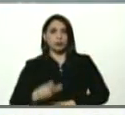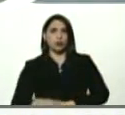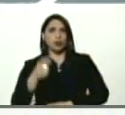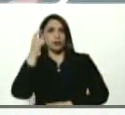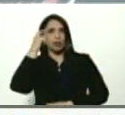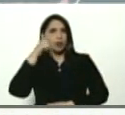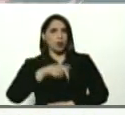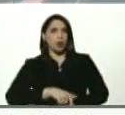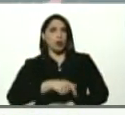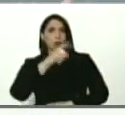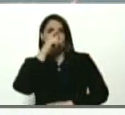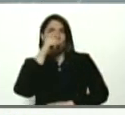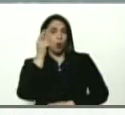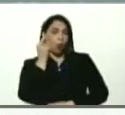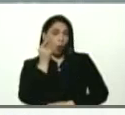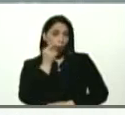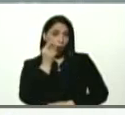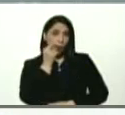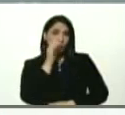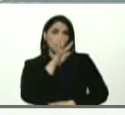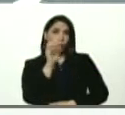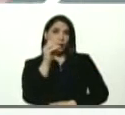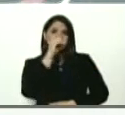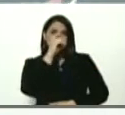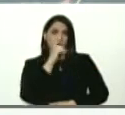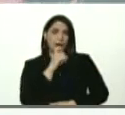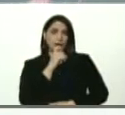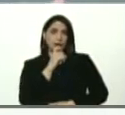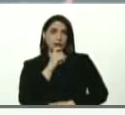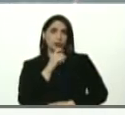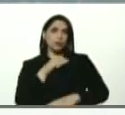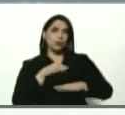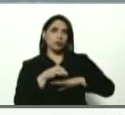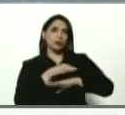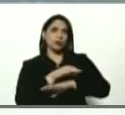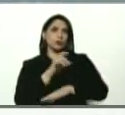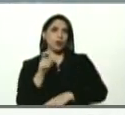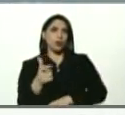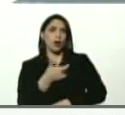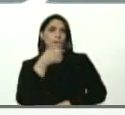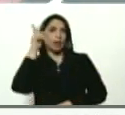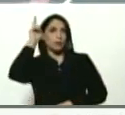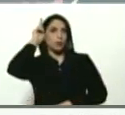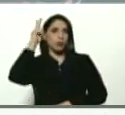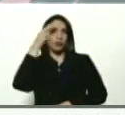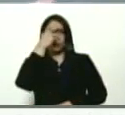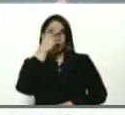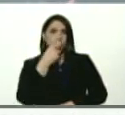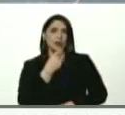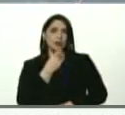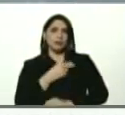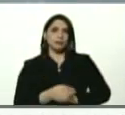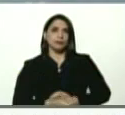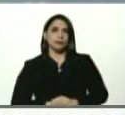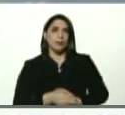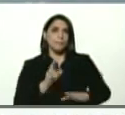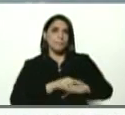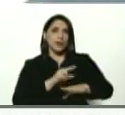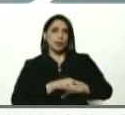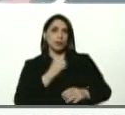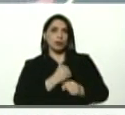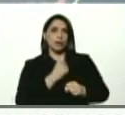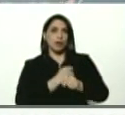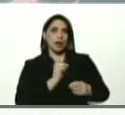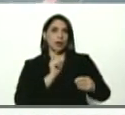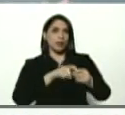es un hombre de 40 años, del Estado Miranda, municipio de Huaycaipuro, Los Teques. Es un médico que trabaja en